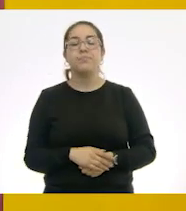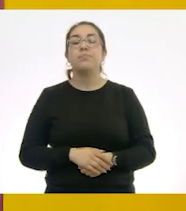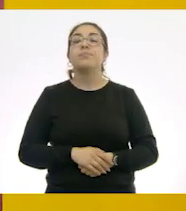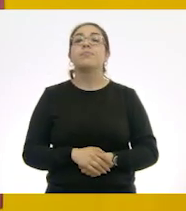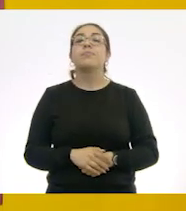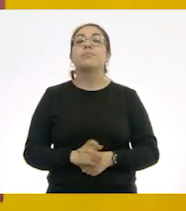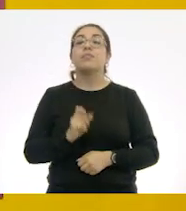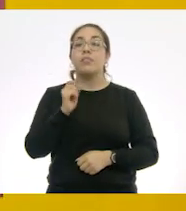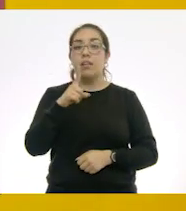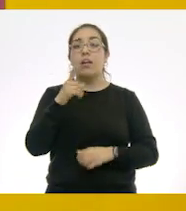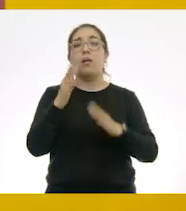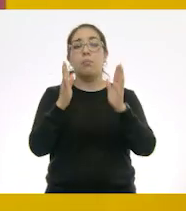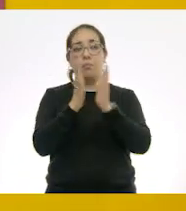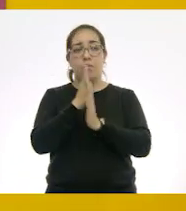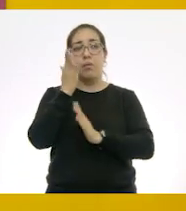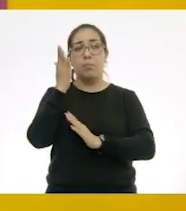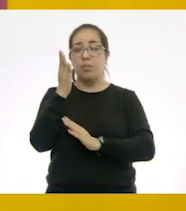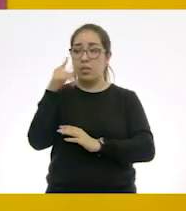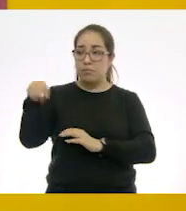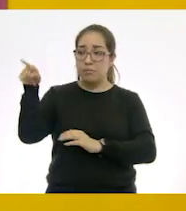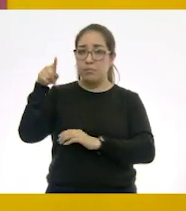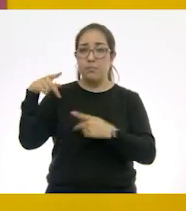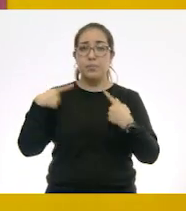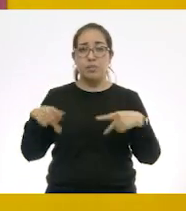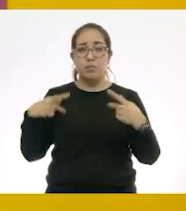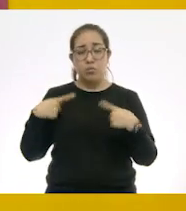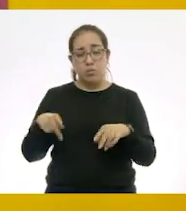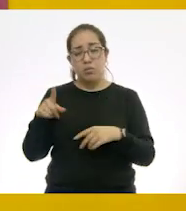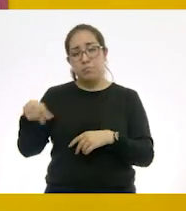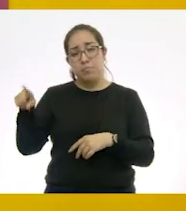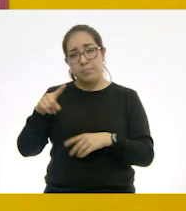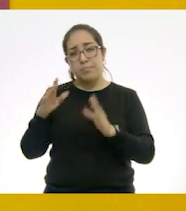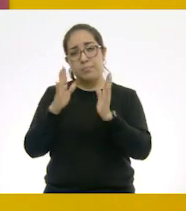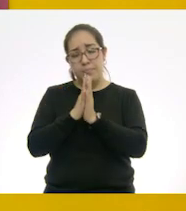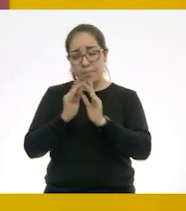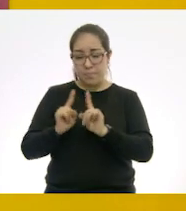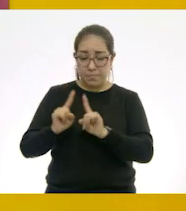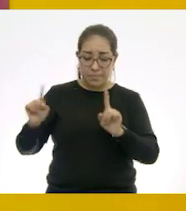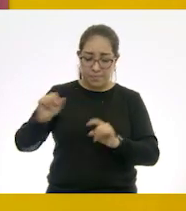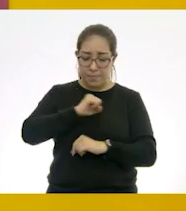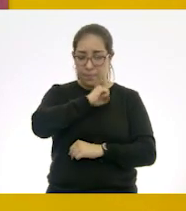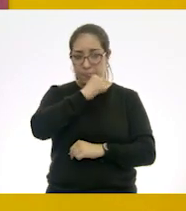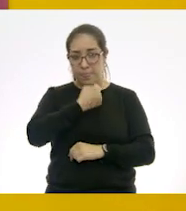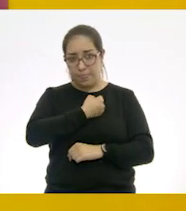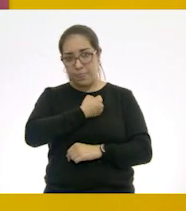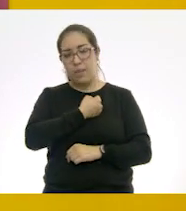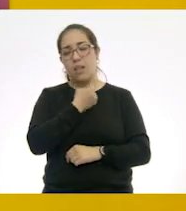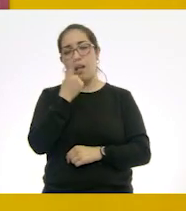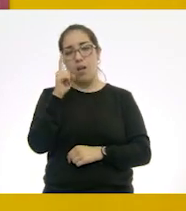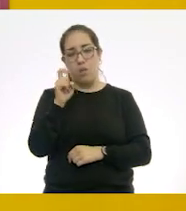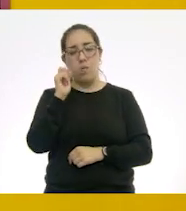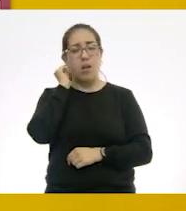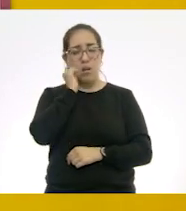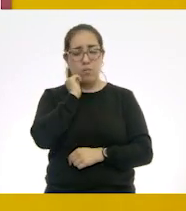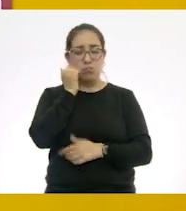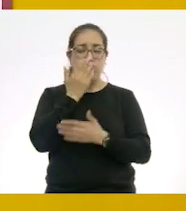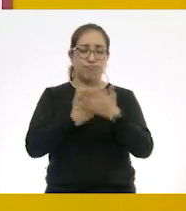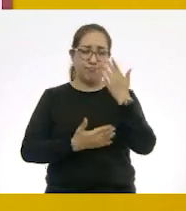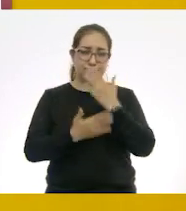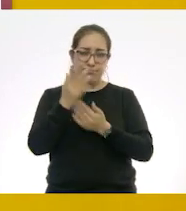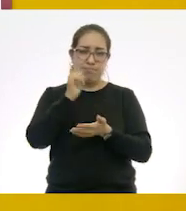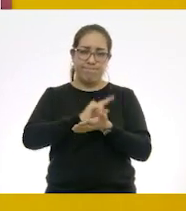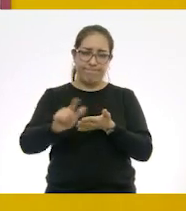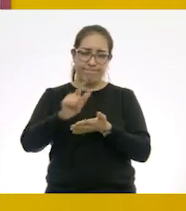pide a tus clientes guardar sana distancia, lava tus manos frecuentemente con agua y jabón o usa gel antibacterial. Si haces